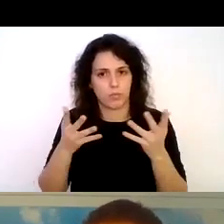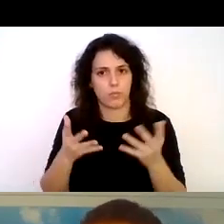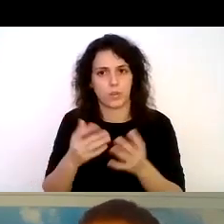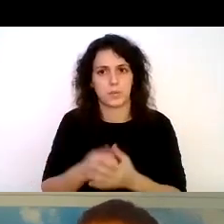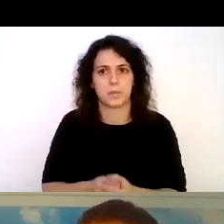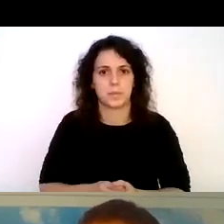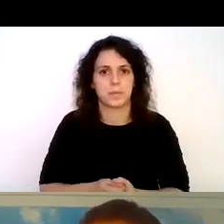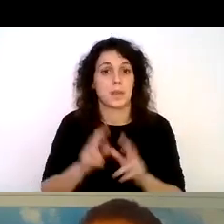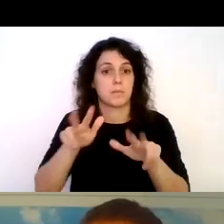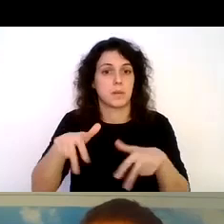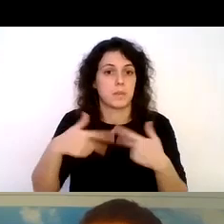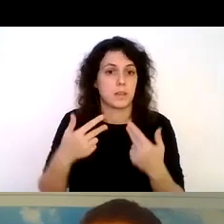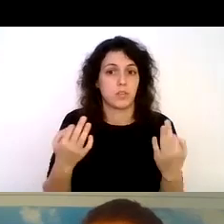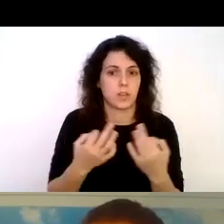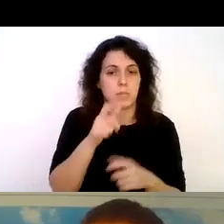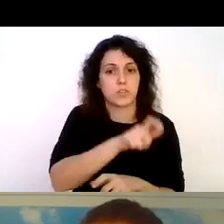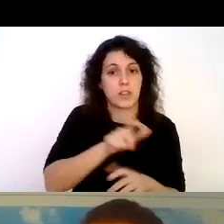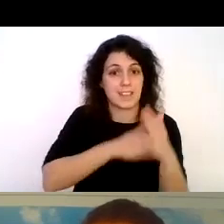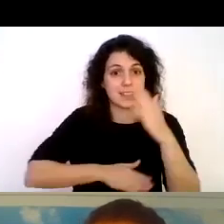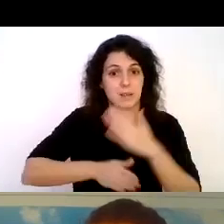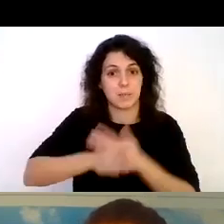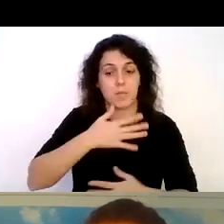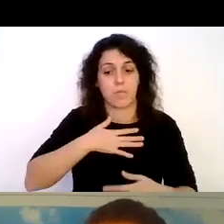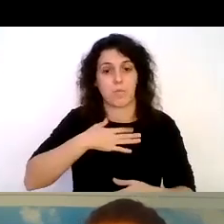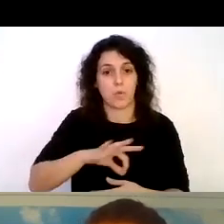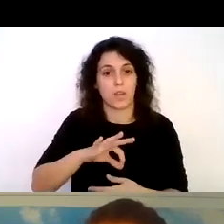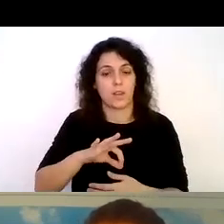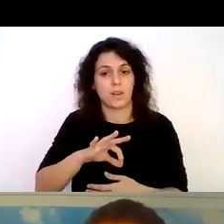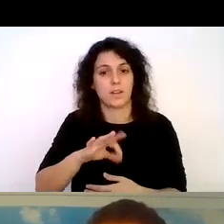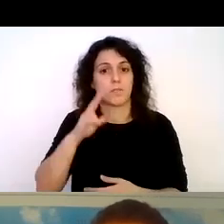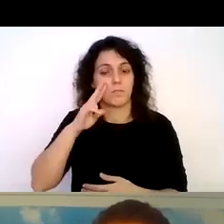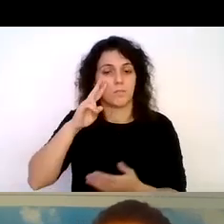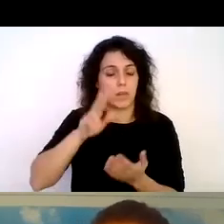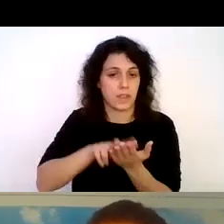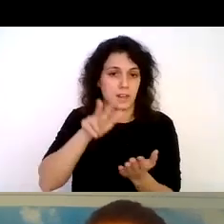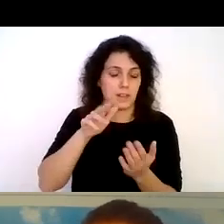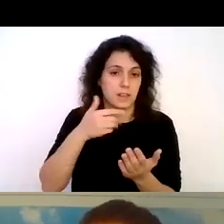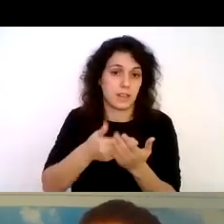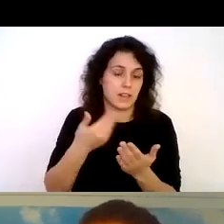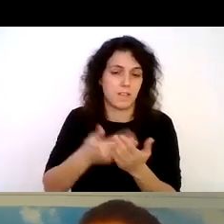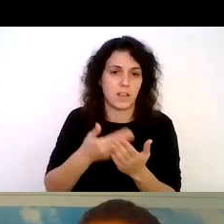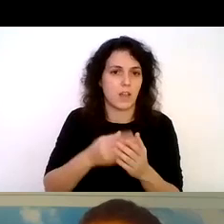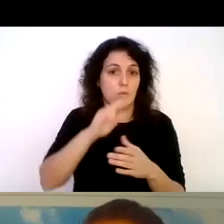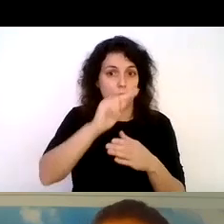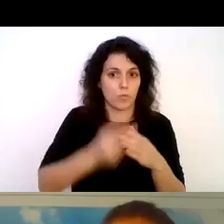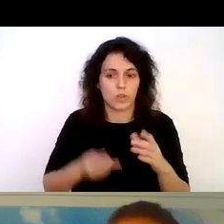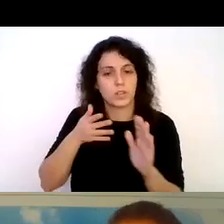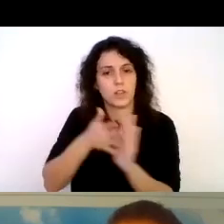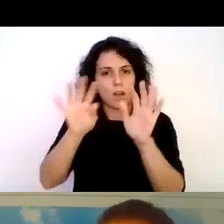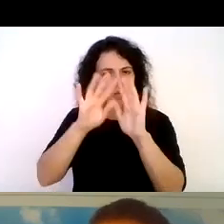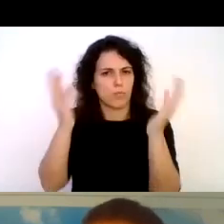permitiendo que personas con discapacidad puedan obtener una credencial de buceo y puedan bucear en cualquier parte del mundo